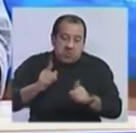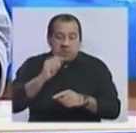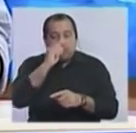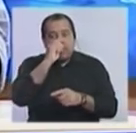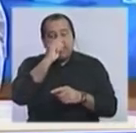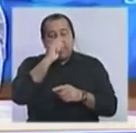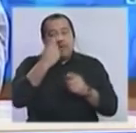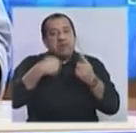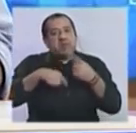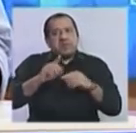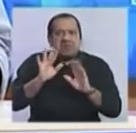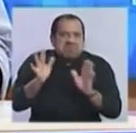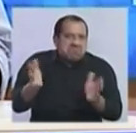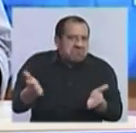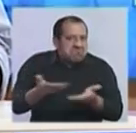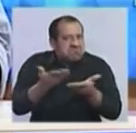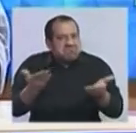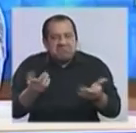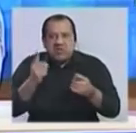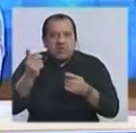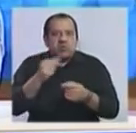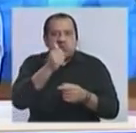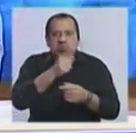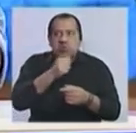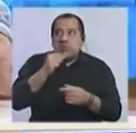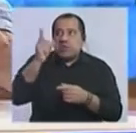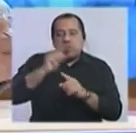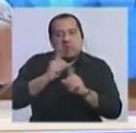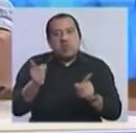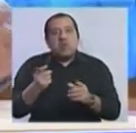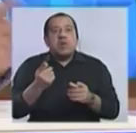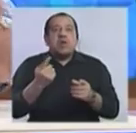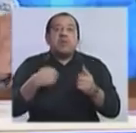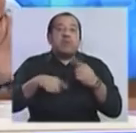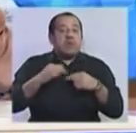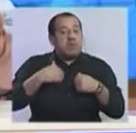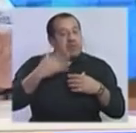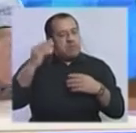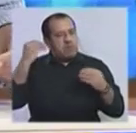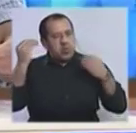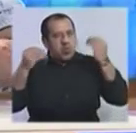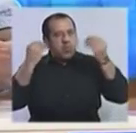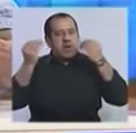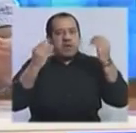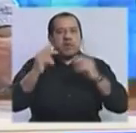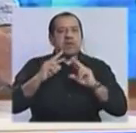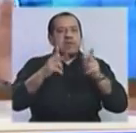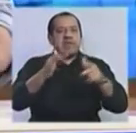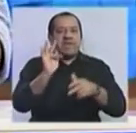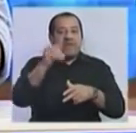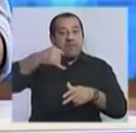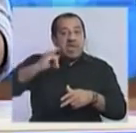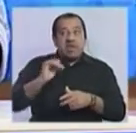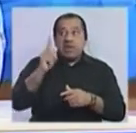O sea que por ahí no creo que vengan los tiros. En todo caso, más allá de que me preocupe lo que pueda decir el fondo en esto, que